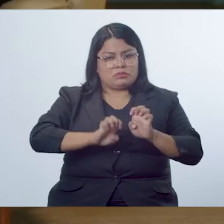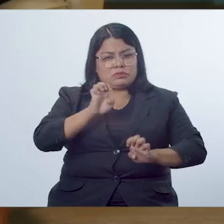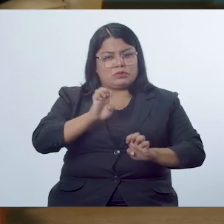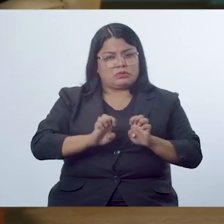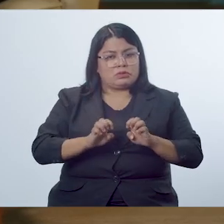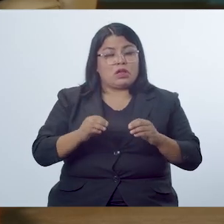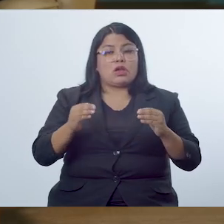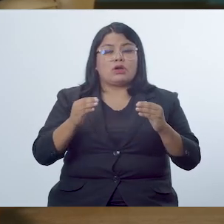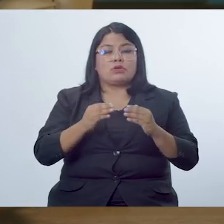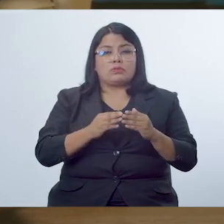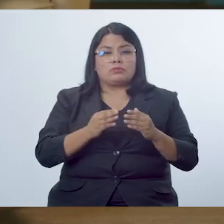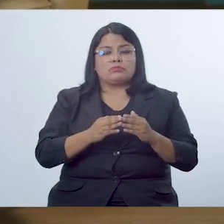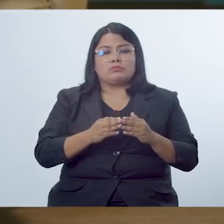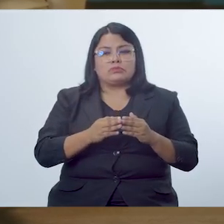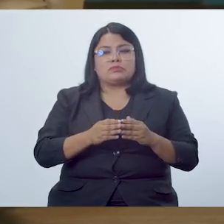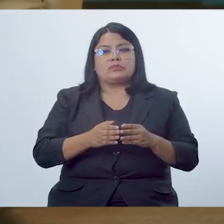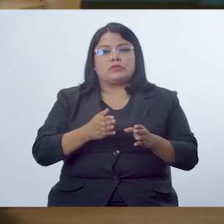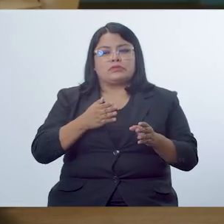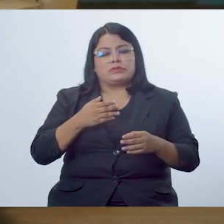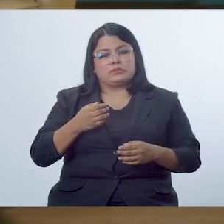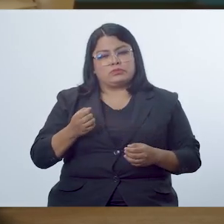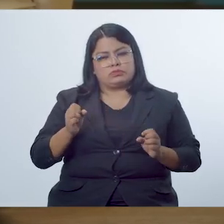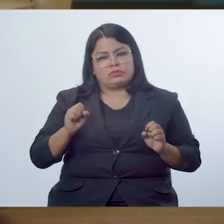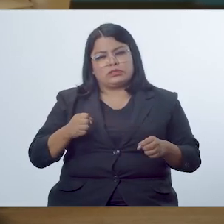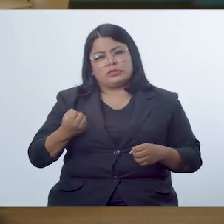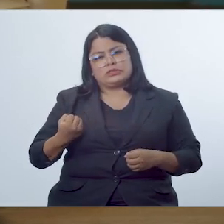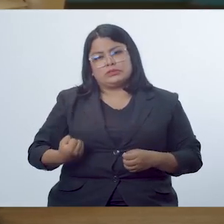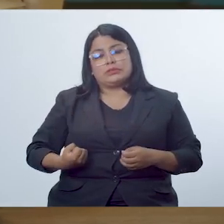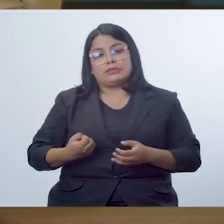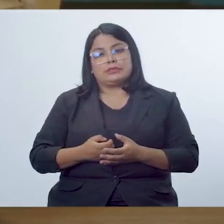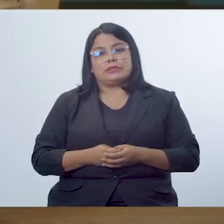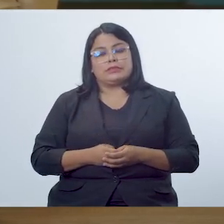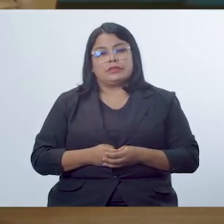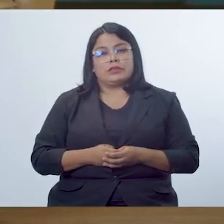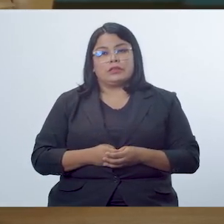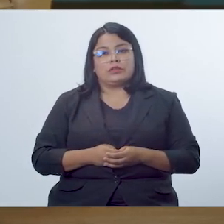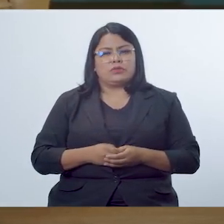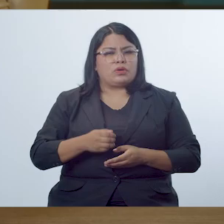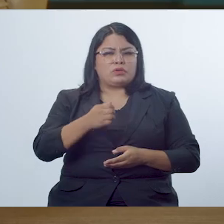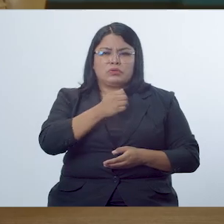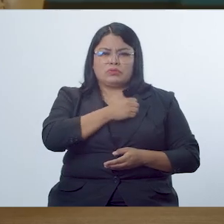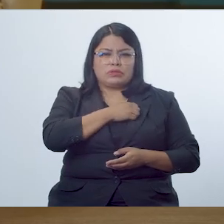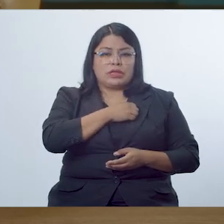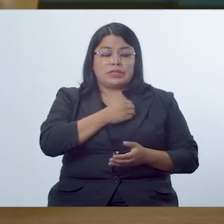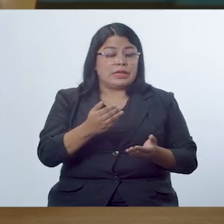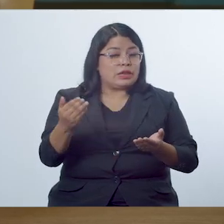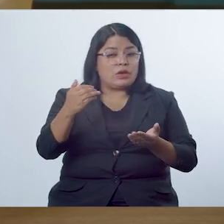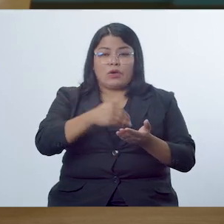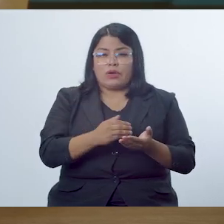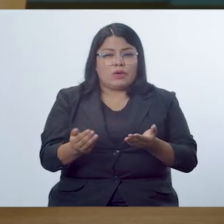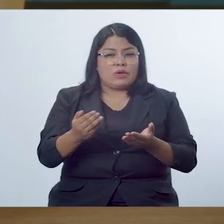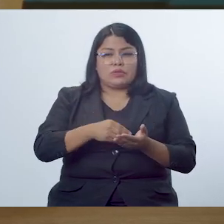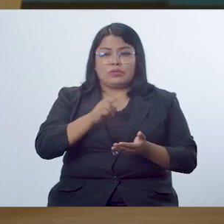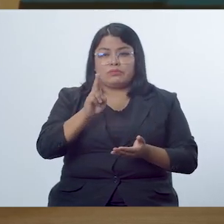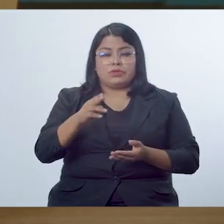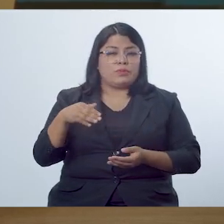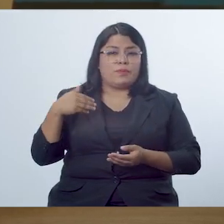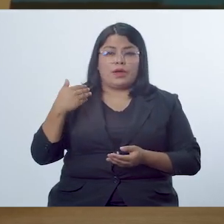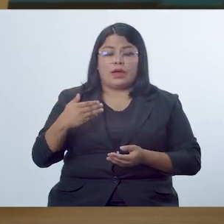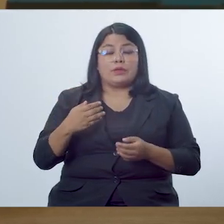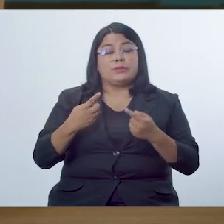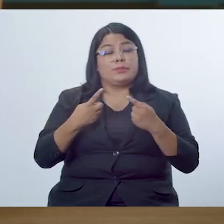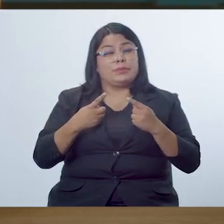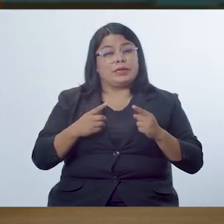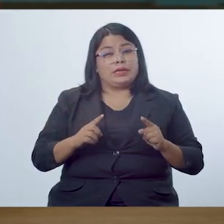través de la evaluación formativa los avances que van teniendo los estudiantes. No hay un producto que se repita en el mismo